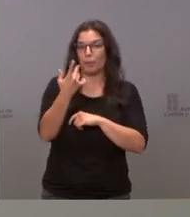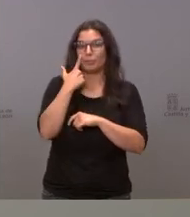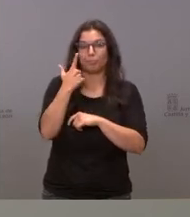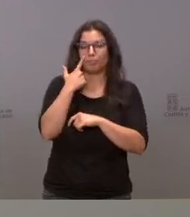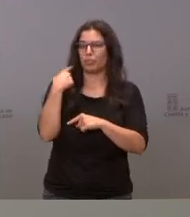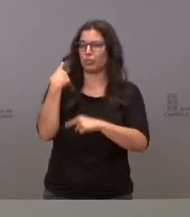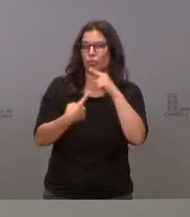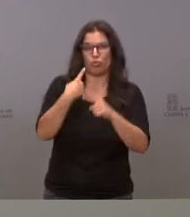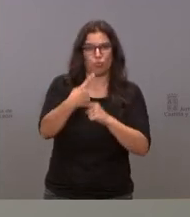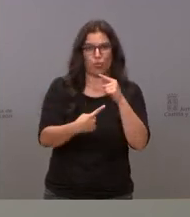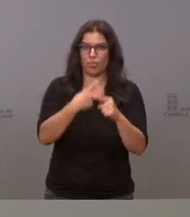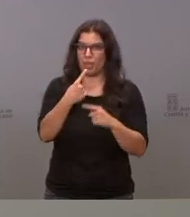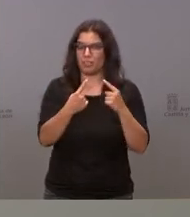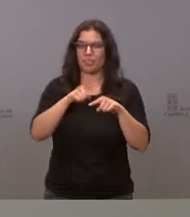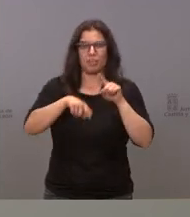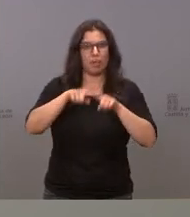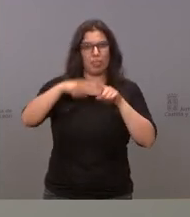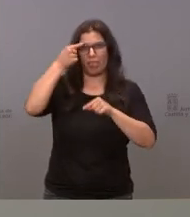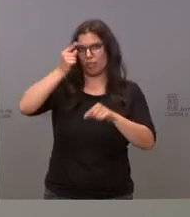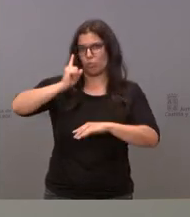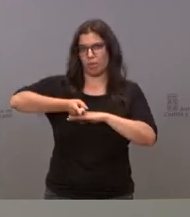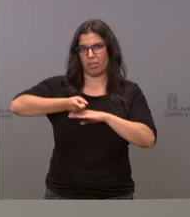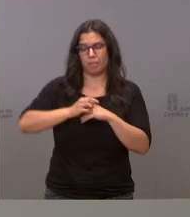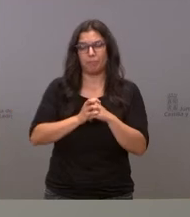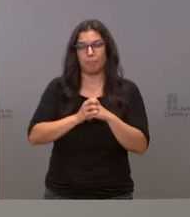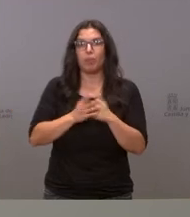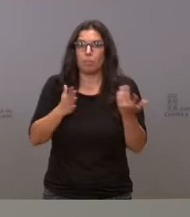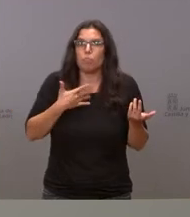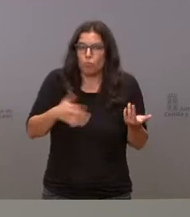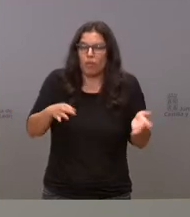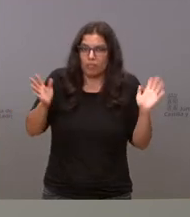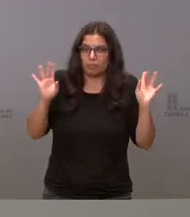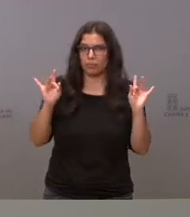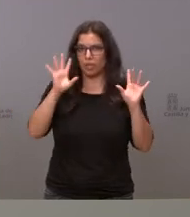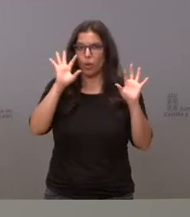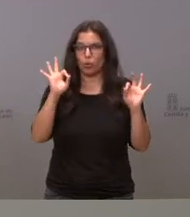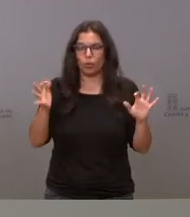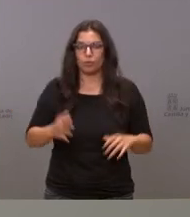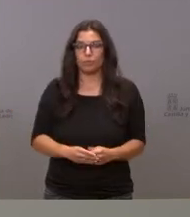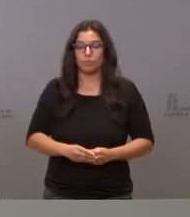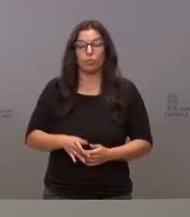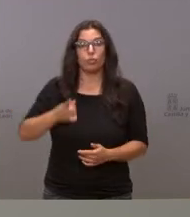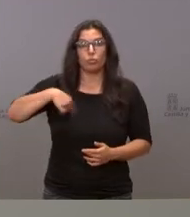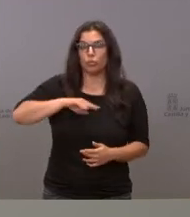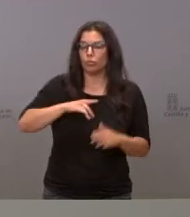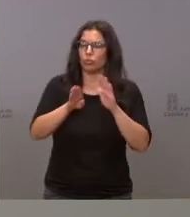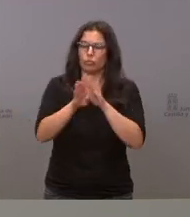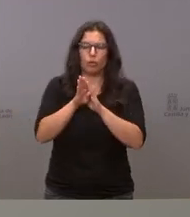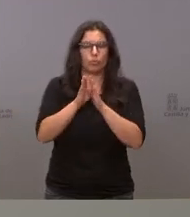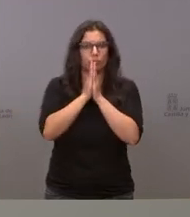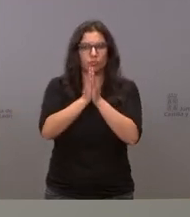los días a los datos pero evidentemente cabe esa posibilidad nosotros seguimos recomendando